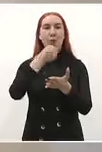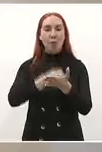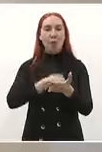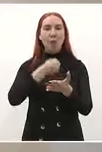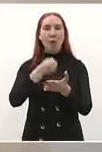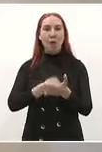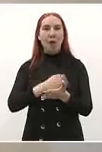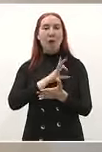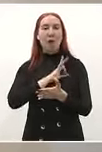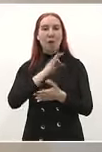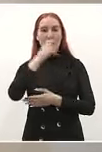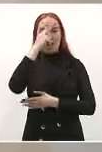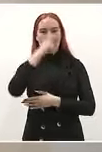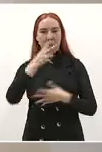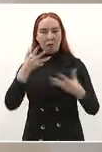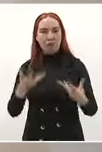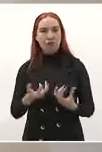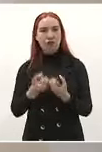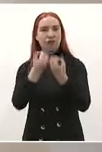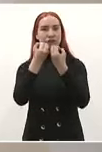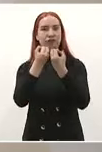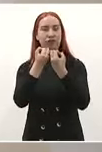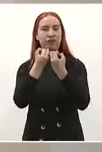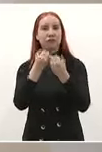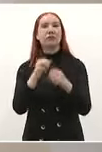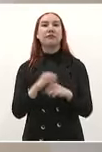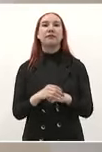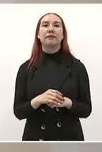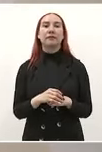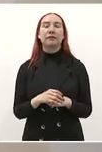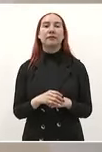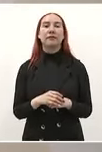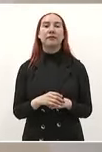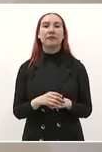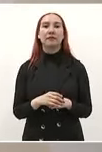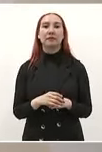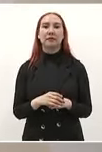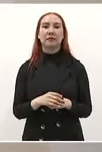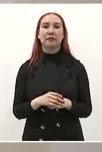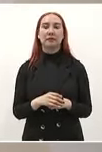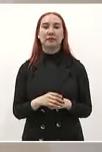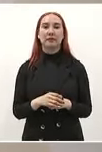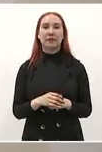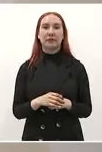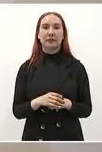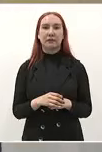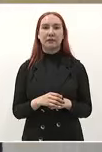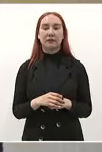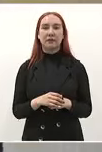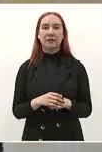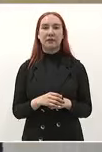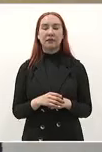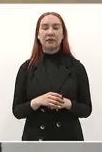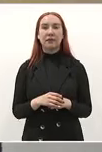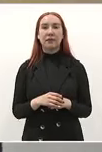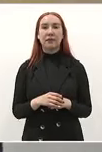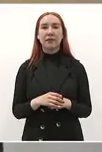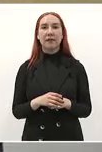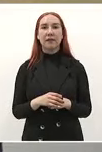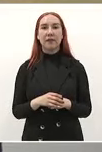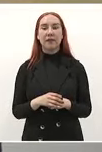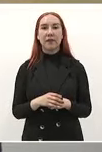bueno pero qué me decían ya casi al final ya en la última